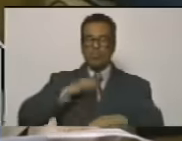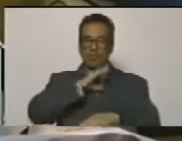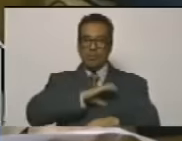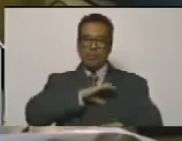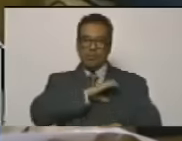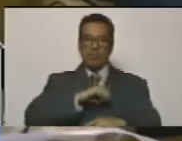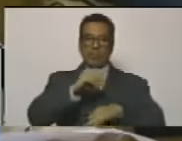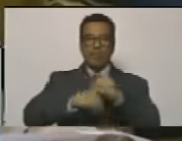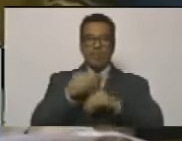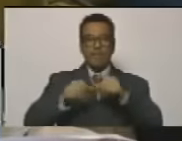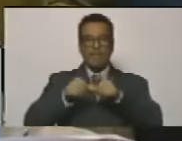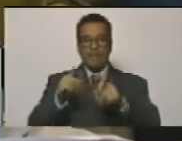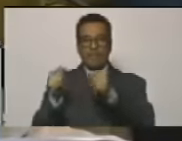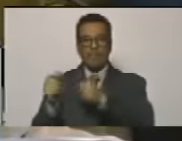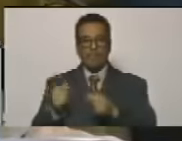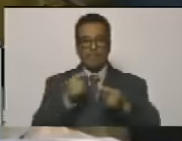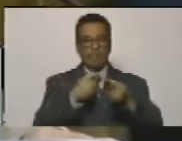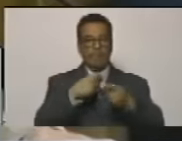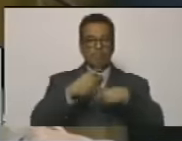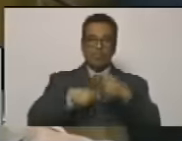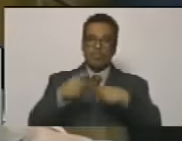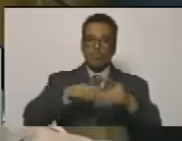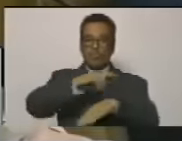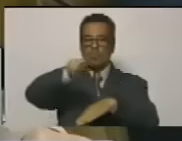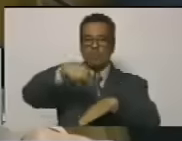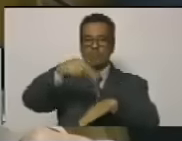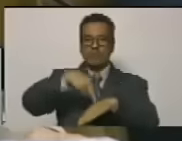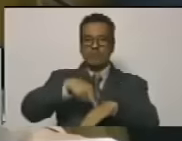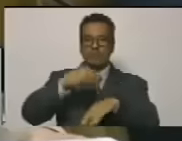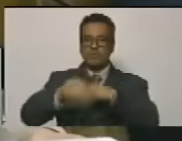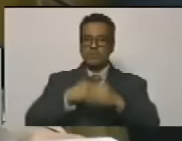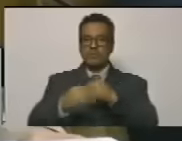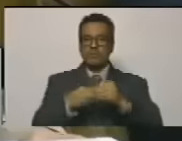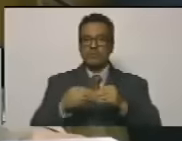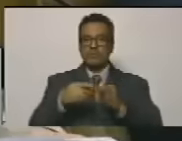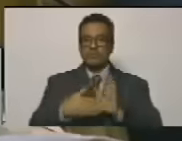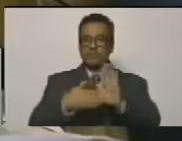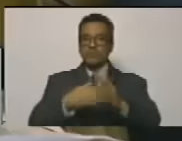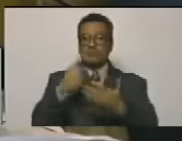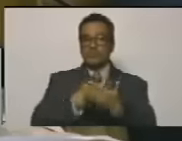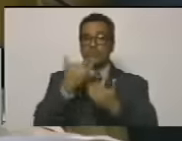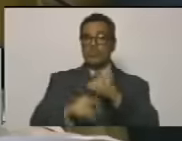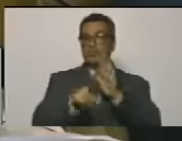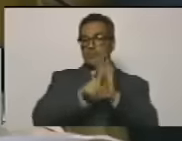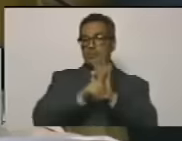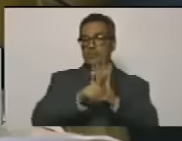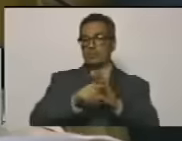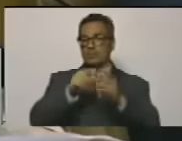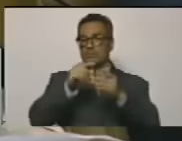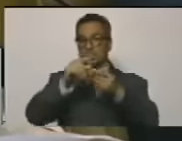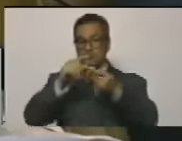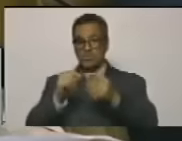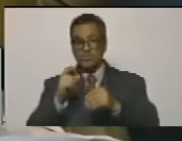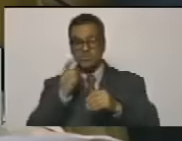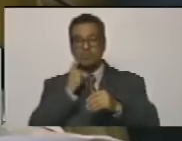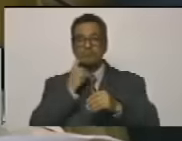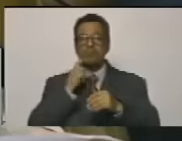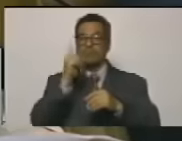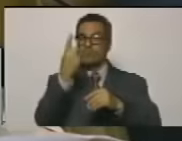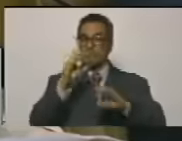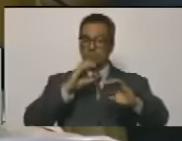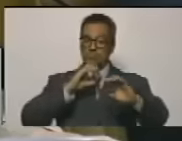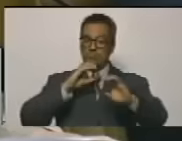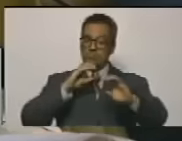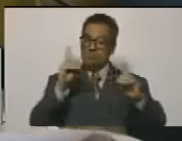Comisión Permanente Economía, Finanzas y Desarrollo Nacional, mediante la cual remite el proyecto de ley de cacao a los fines de su primera